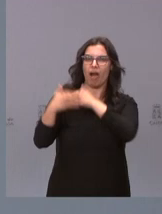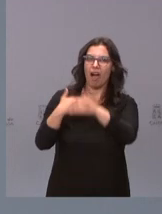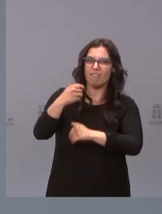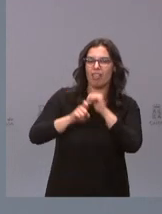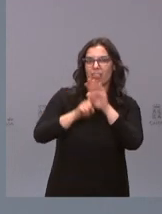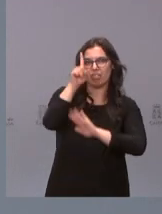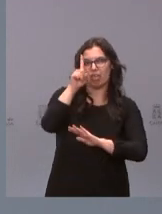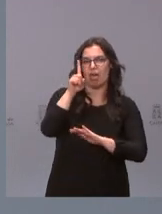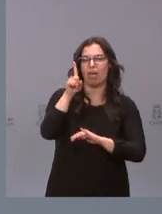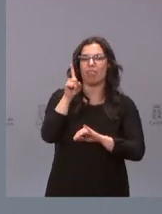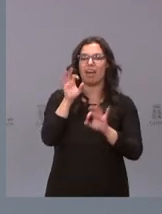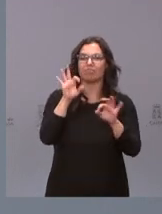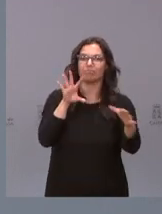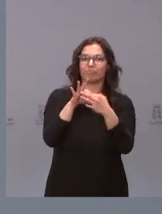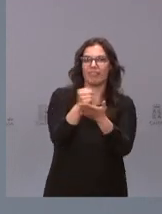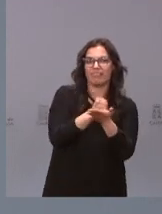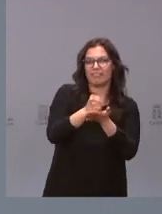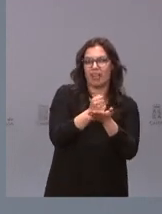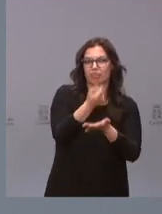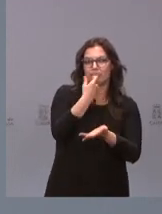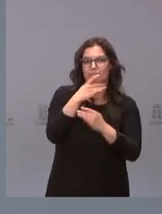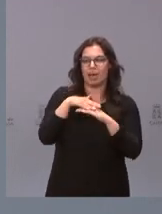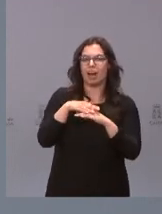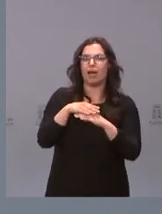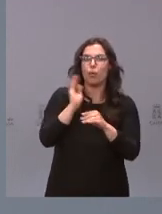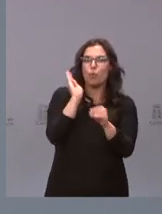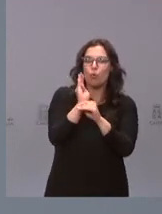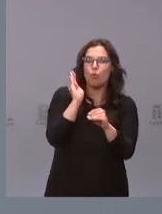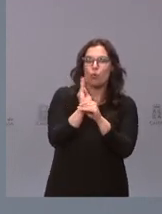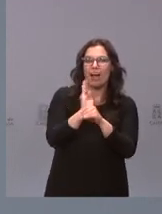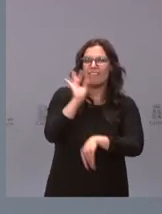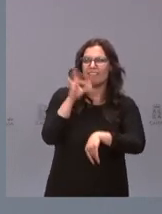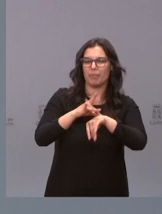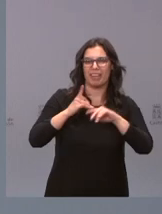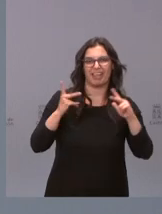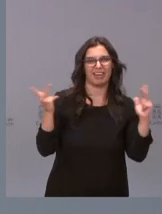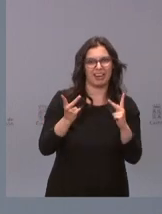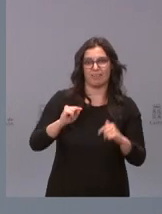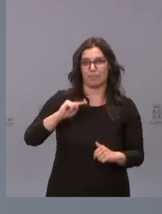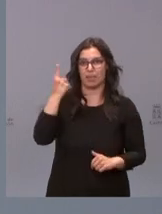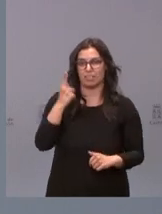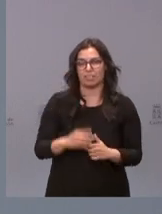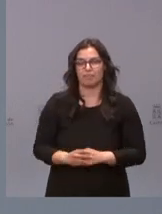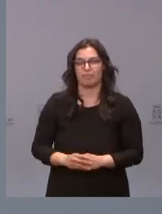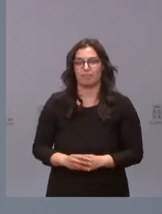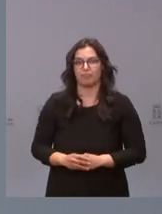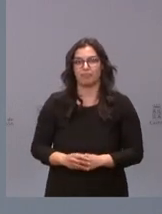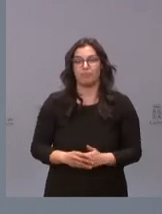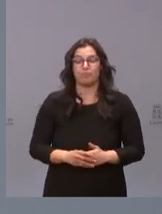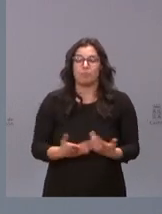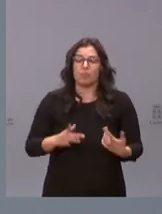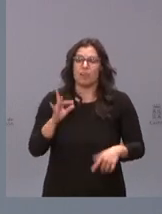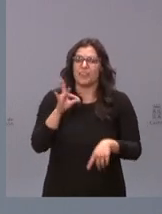farmacológica para la cura de las enfermedades más graves que siguen